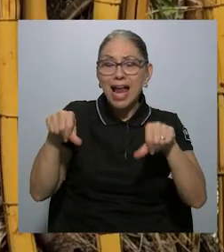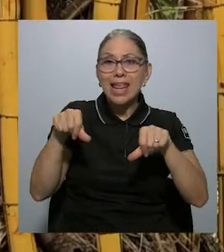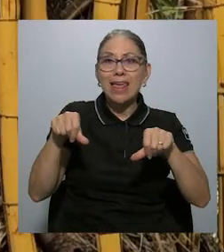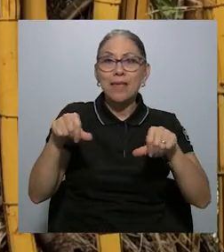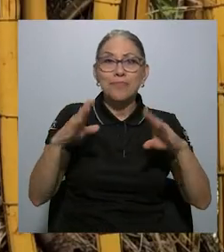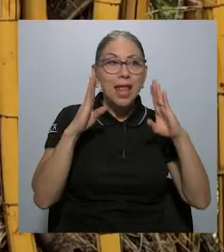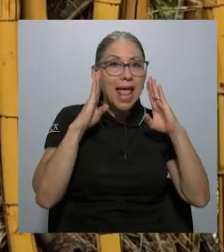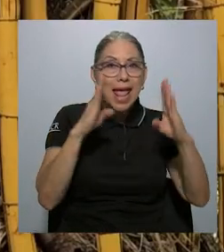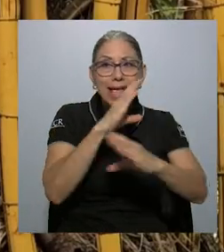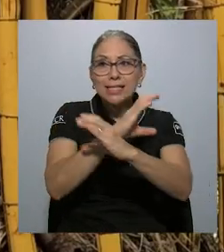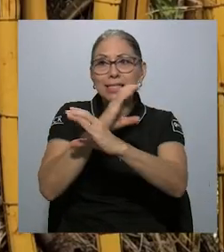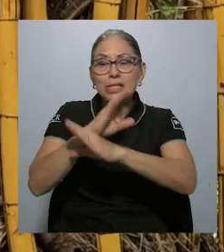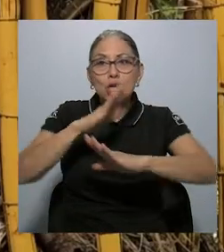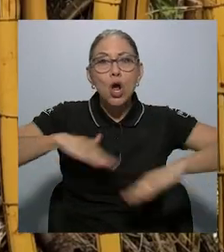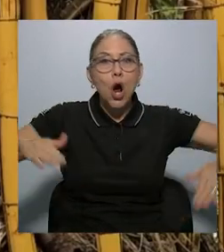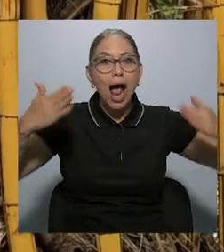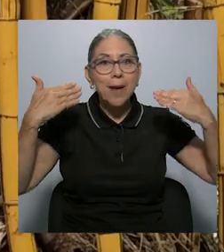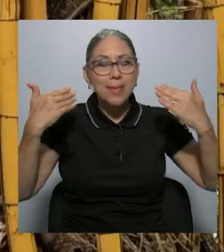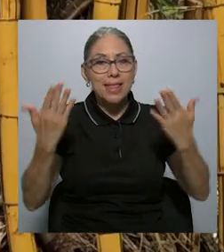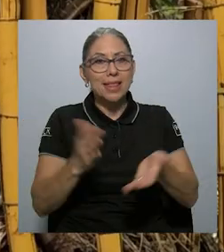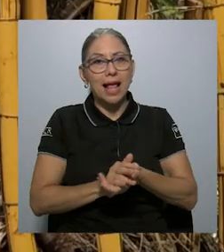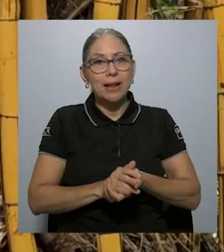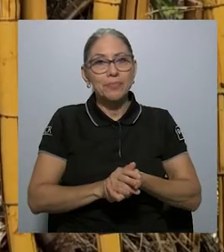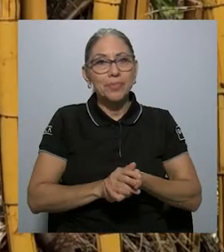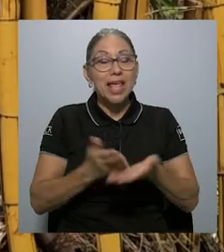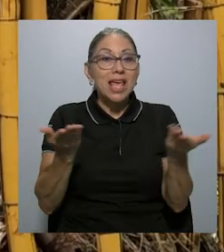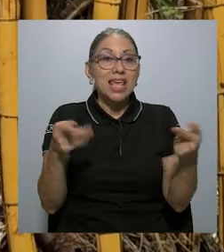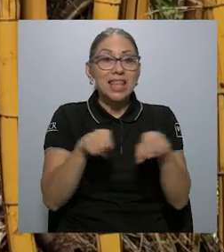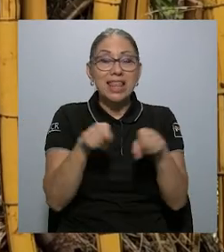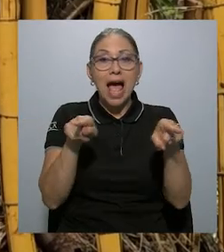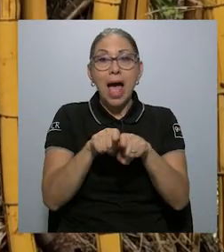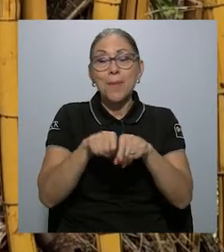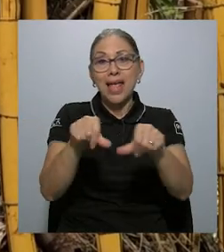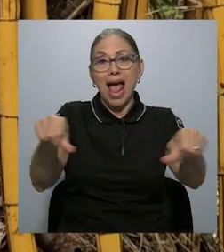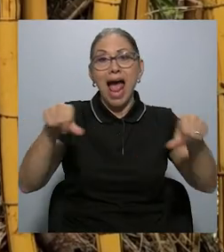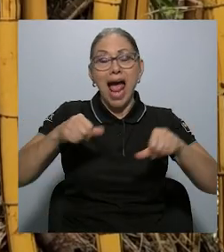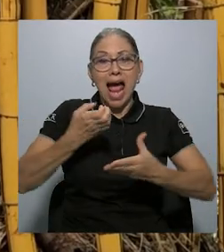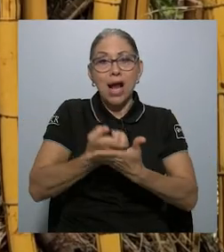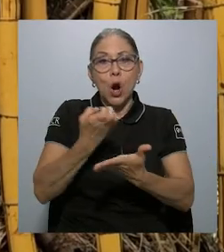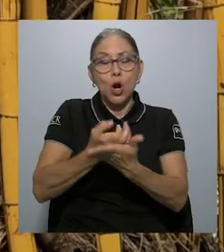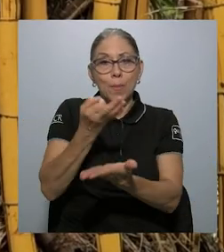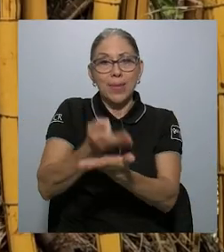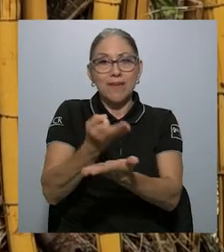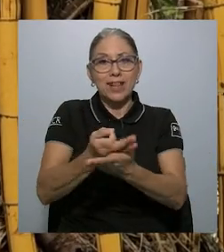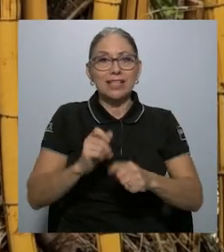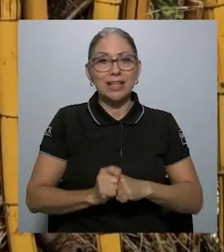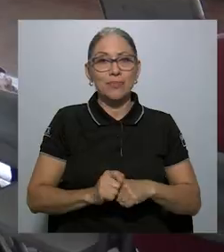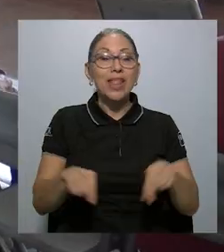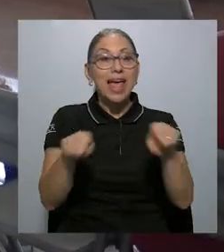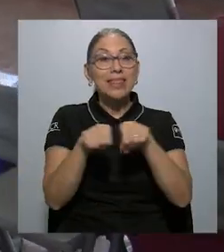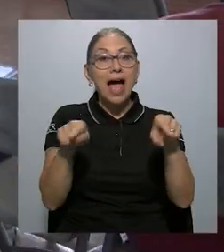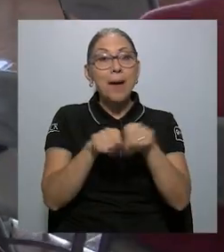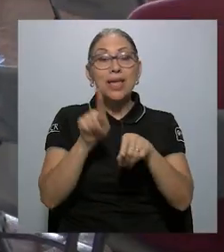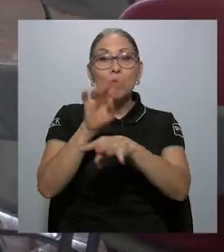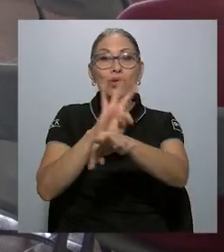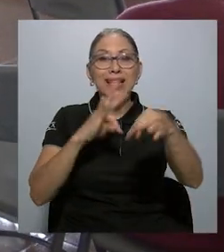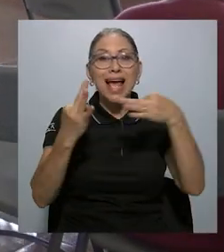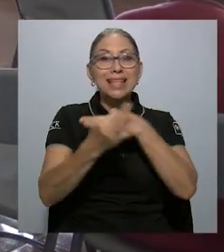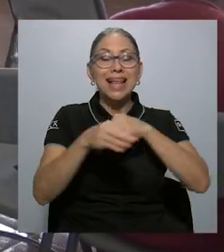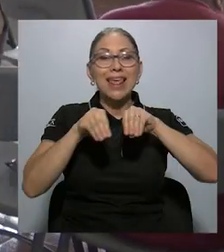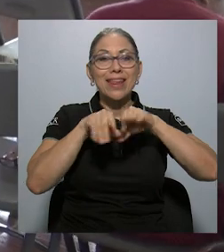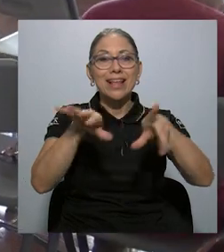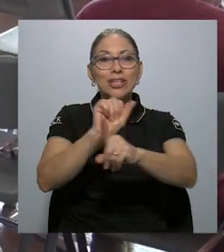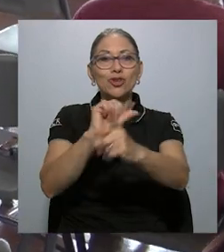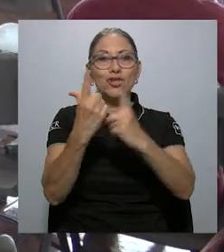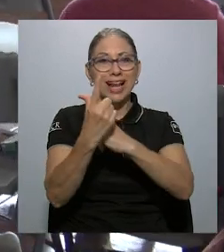gestión ambiental y en la parte económica financiera. También les dimos un